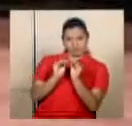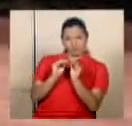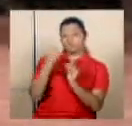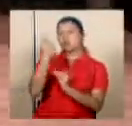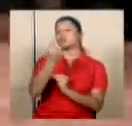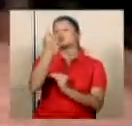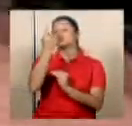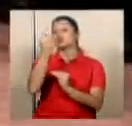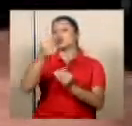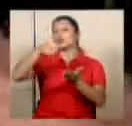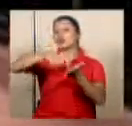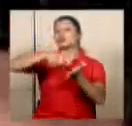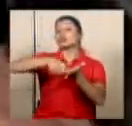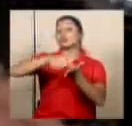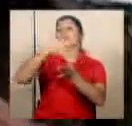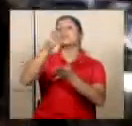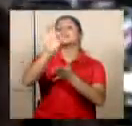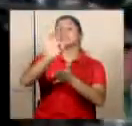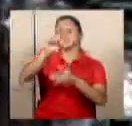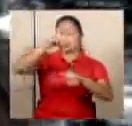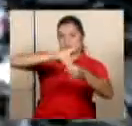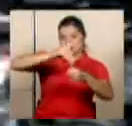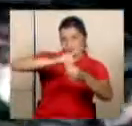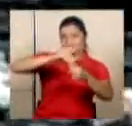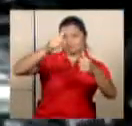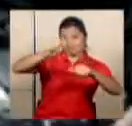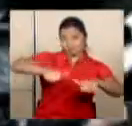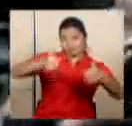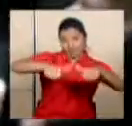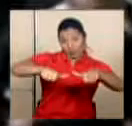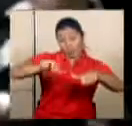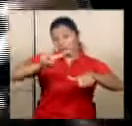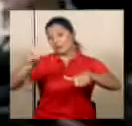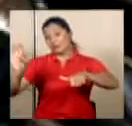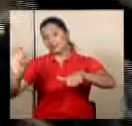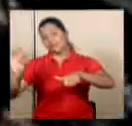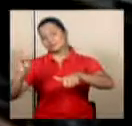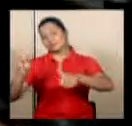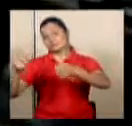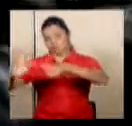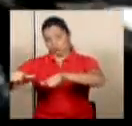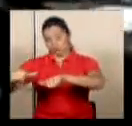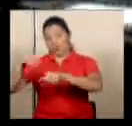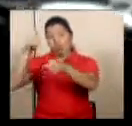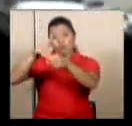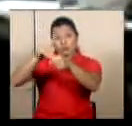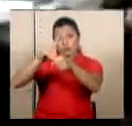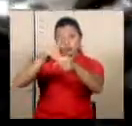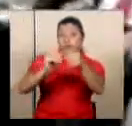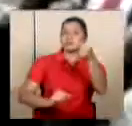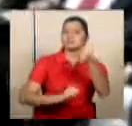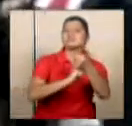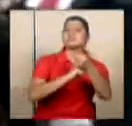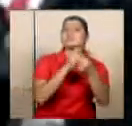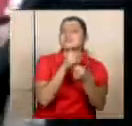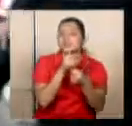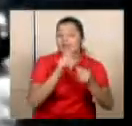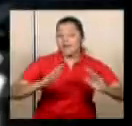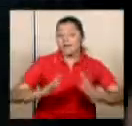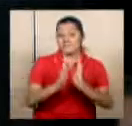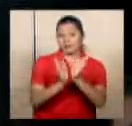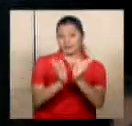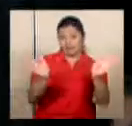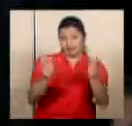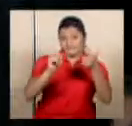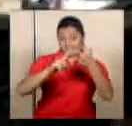tan solo fue apoyado por 19 legisladores y 29 votaron en contra. Los diputados que apoyaron este dictamen fueron los del Frente